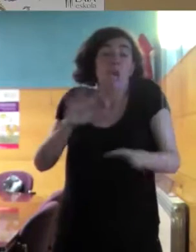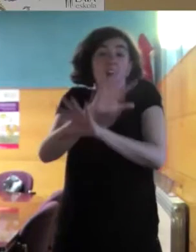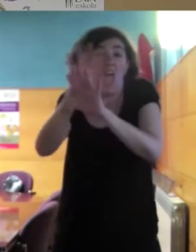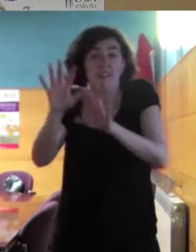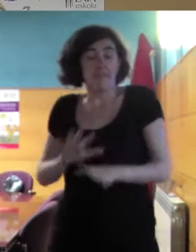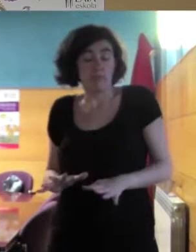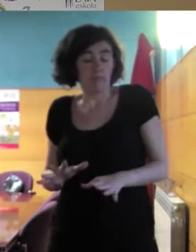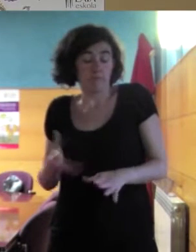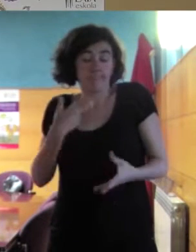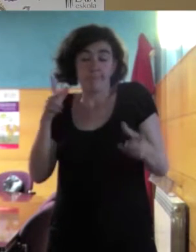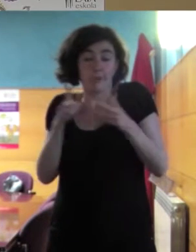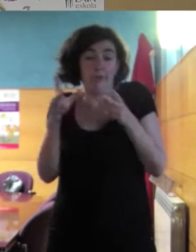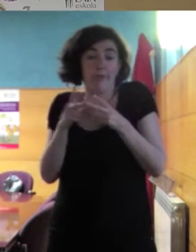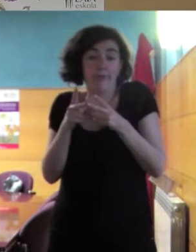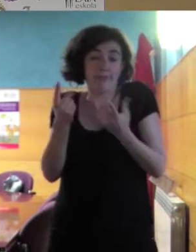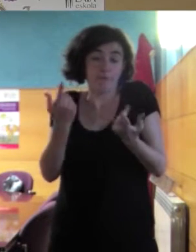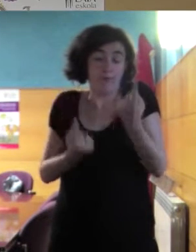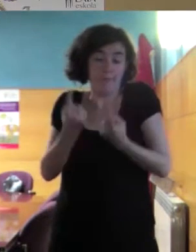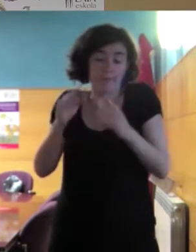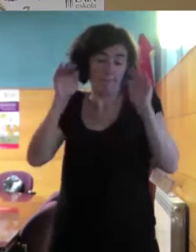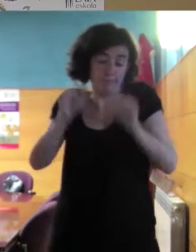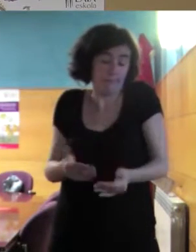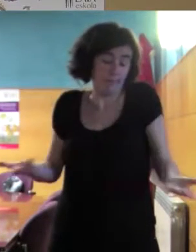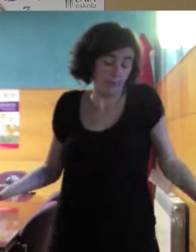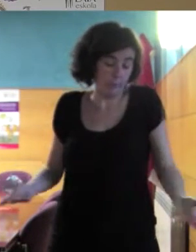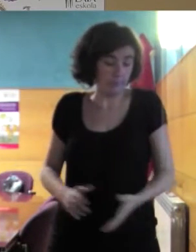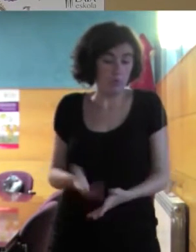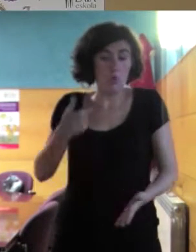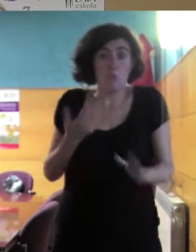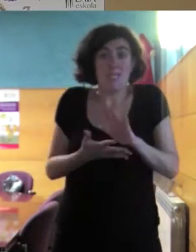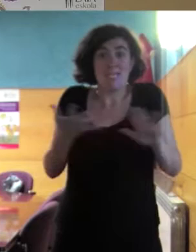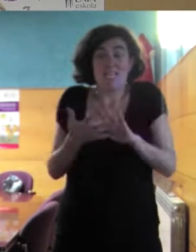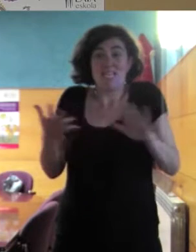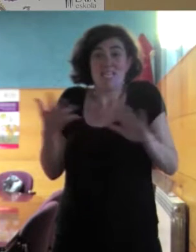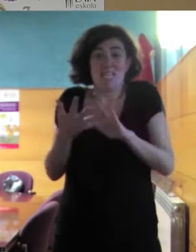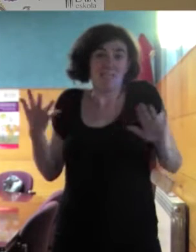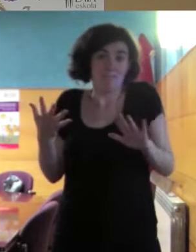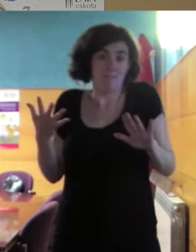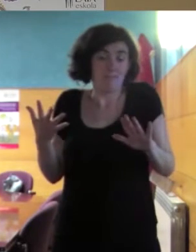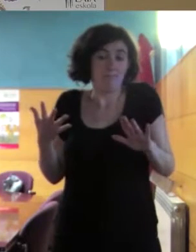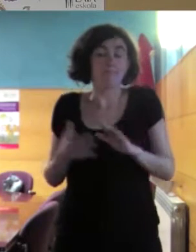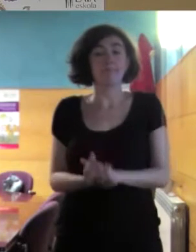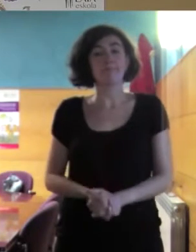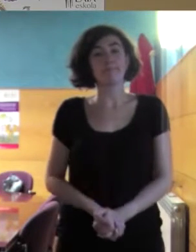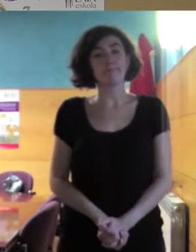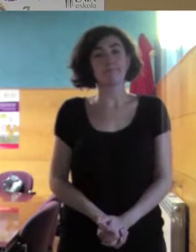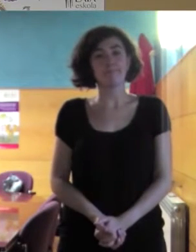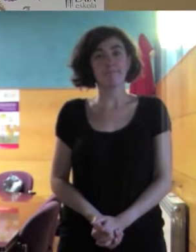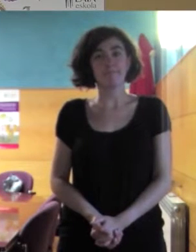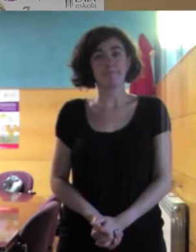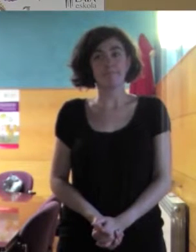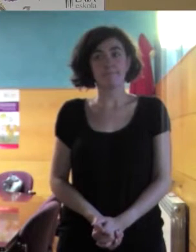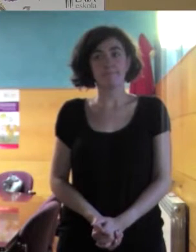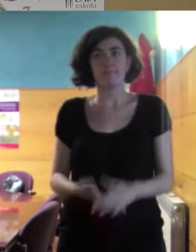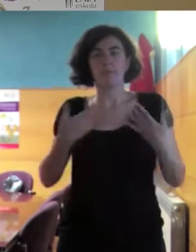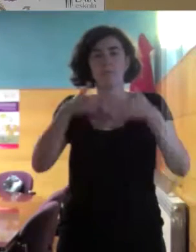esta cuestión. Bueno, voy corriendo un poco para… y